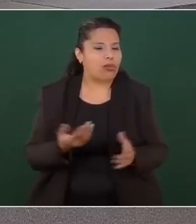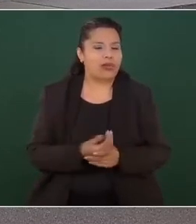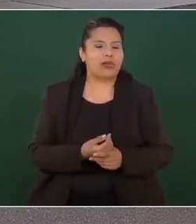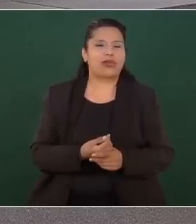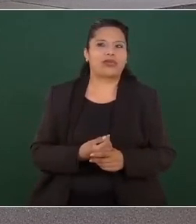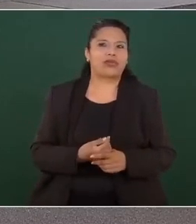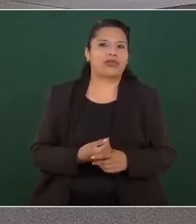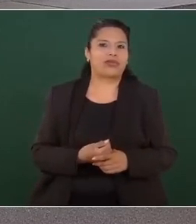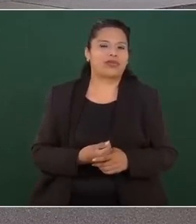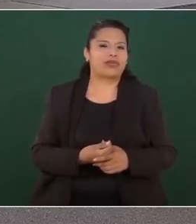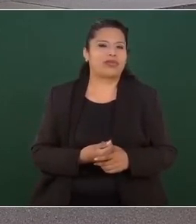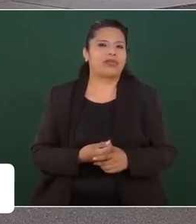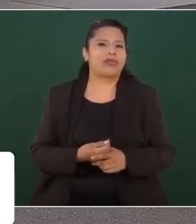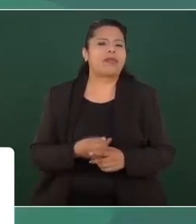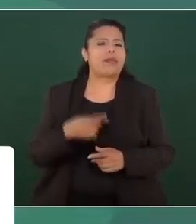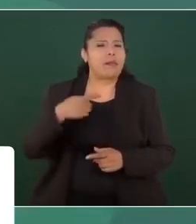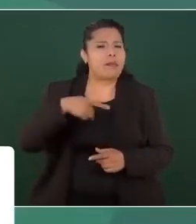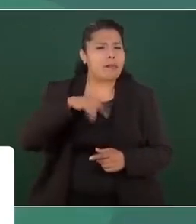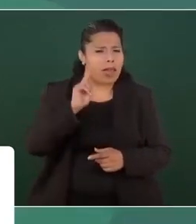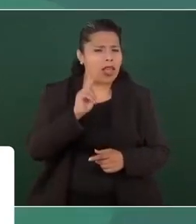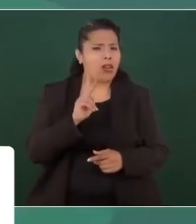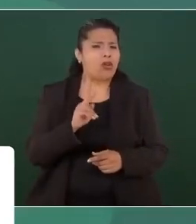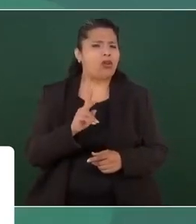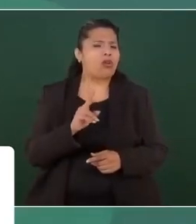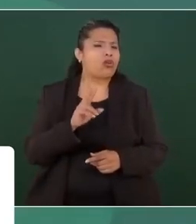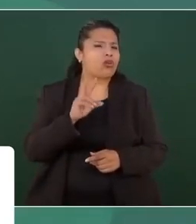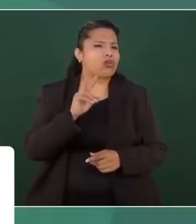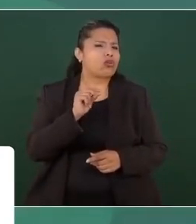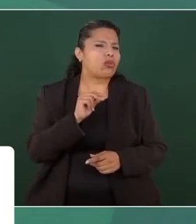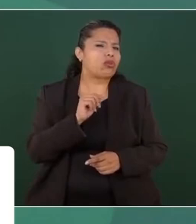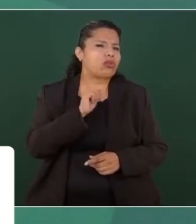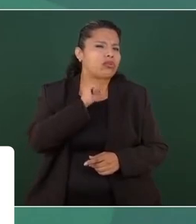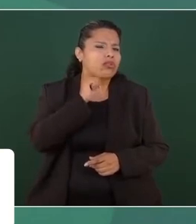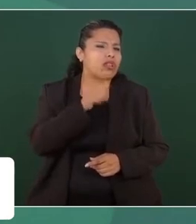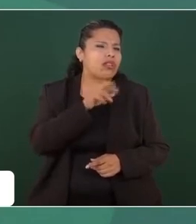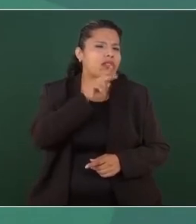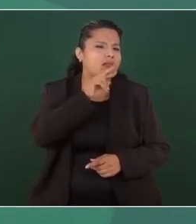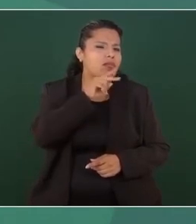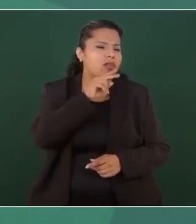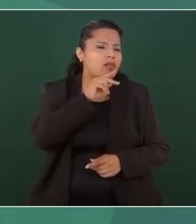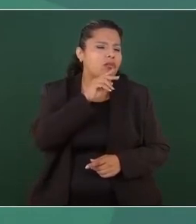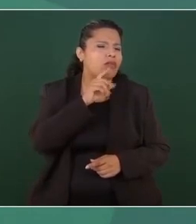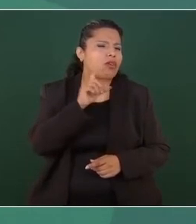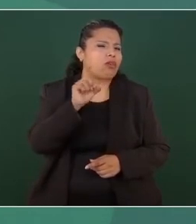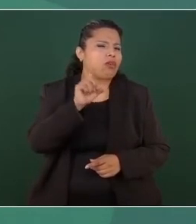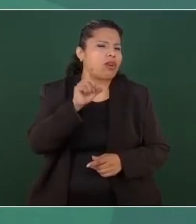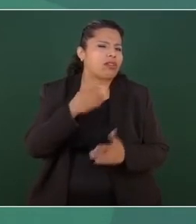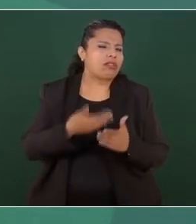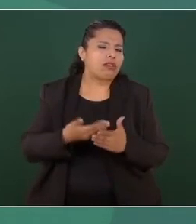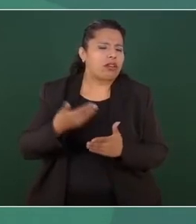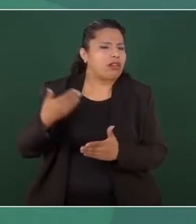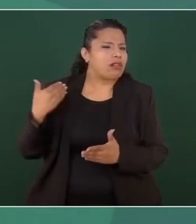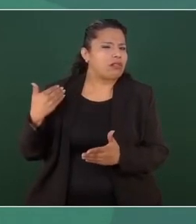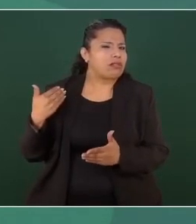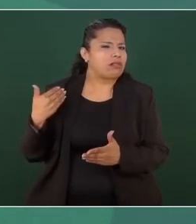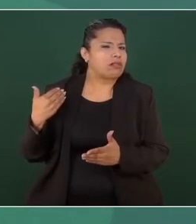¿Por qué no se preocuparon cuando eran